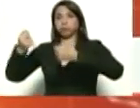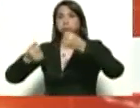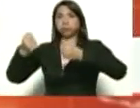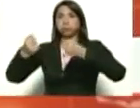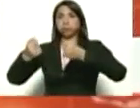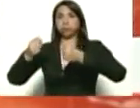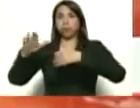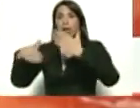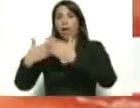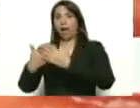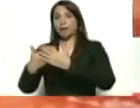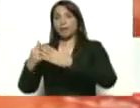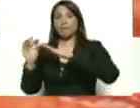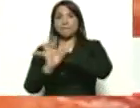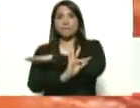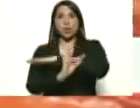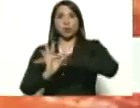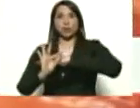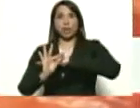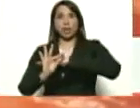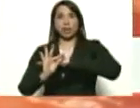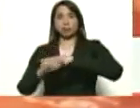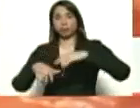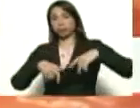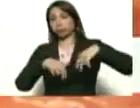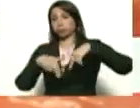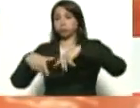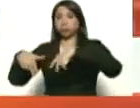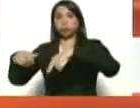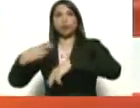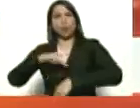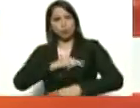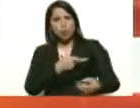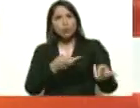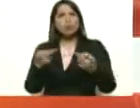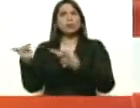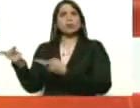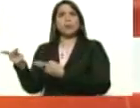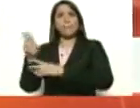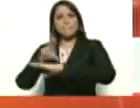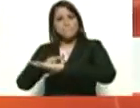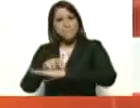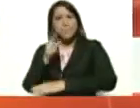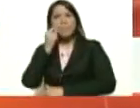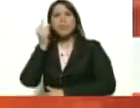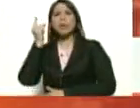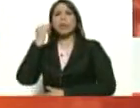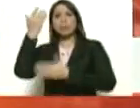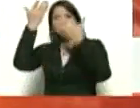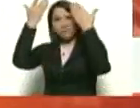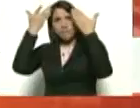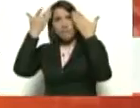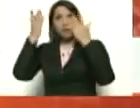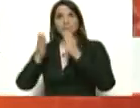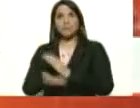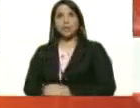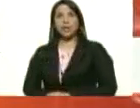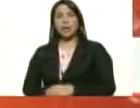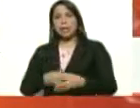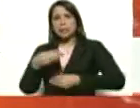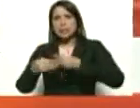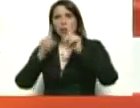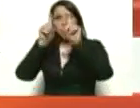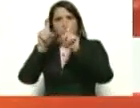hasta la frontera. A pie llegaron. Ahí la recibimos. Los médicos. Las médicas. Los enfermeros. Se le hicieron sus